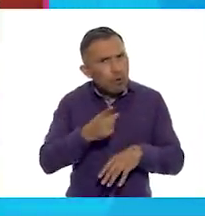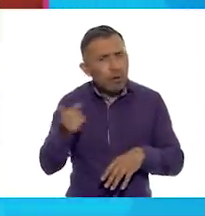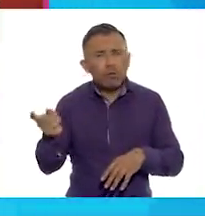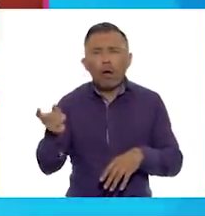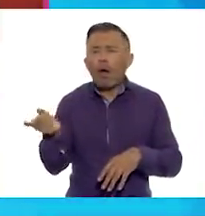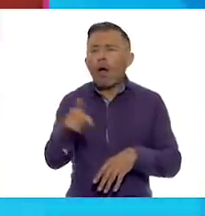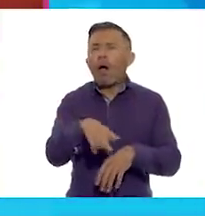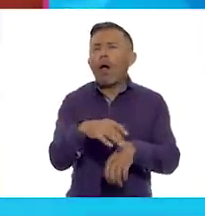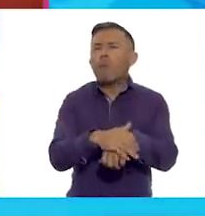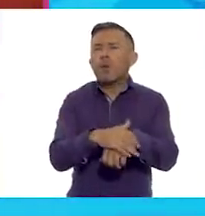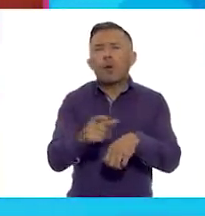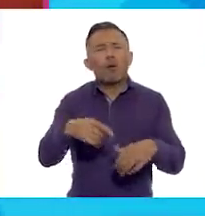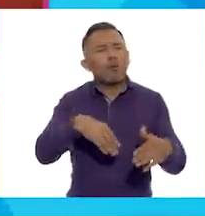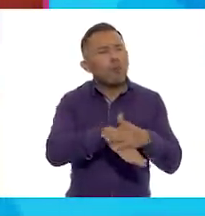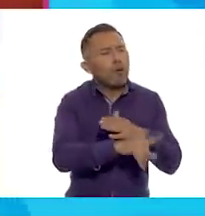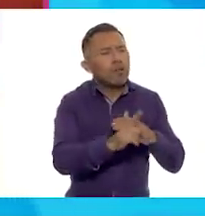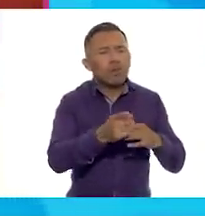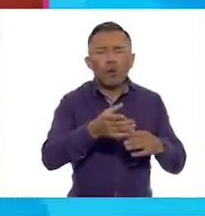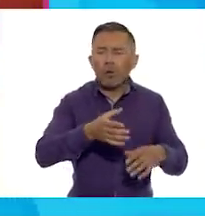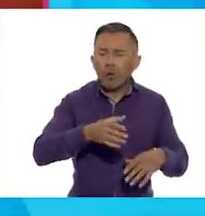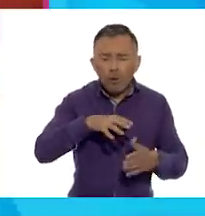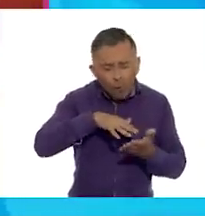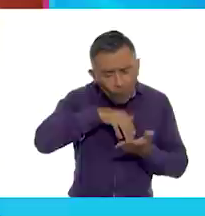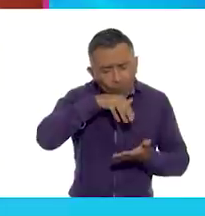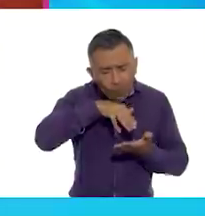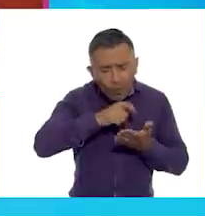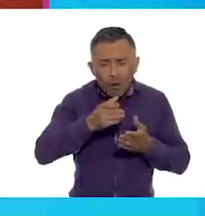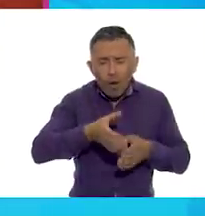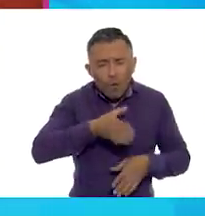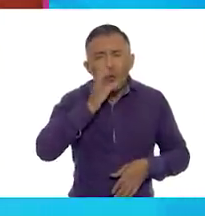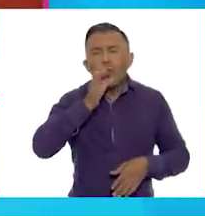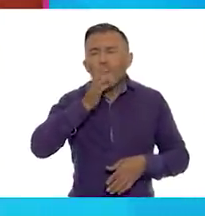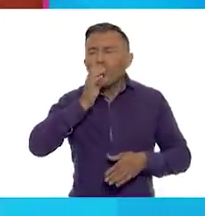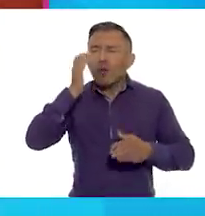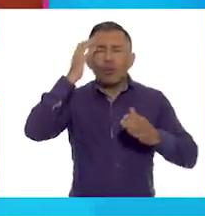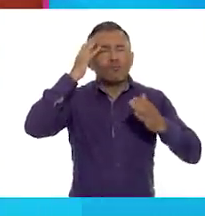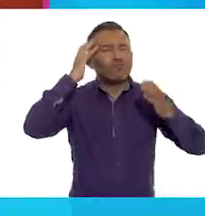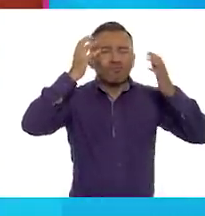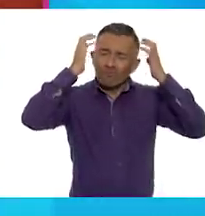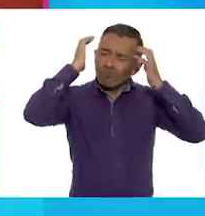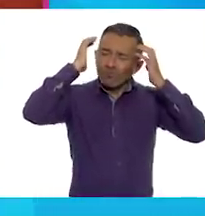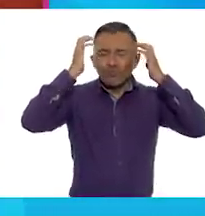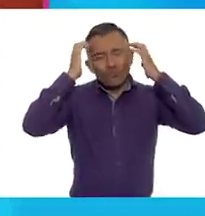bañaron, estuvieron tomando el sol, comieron,